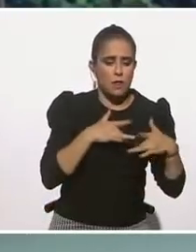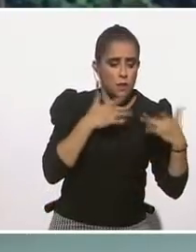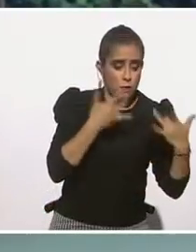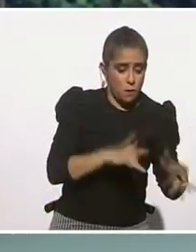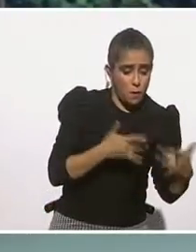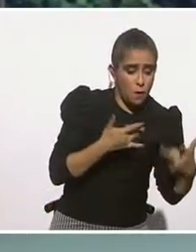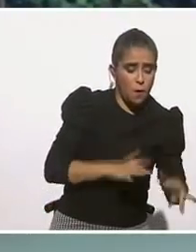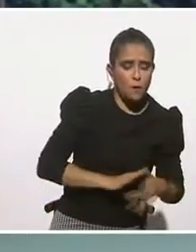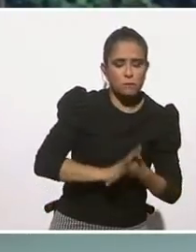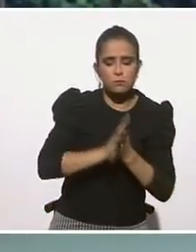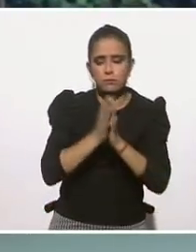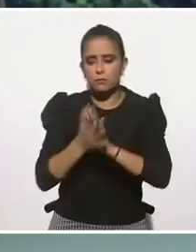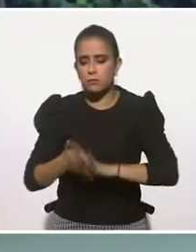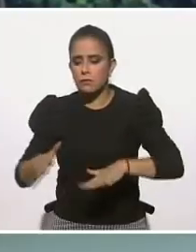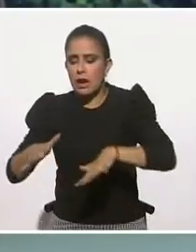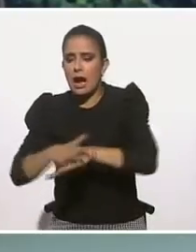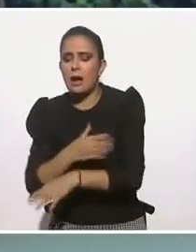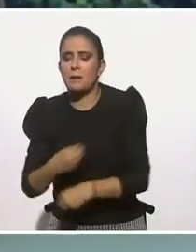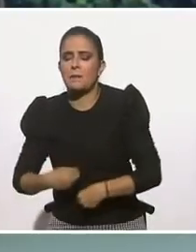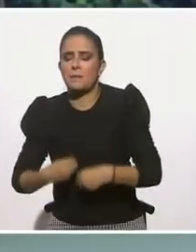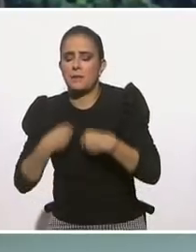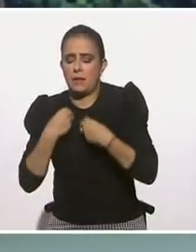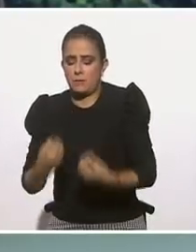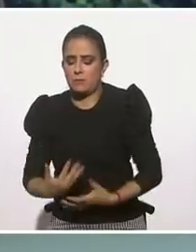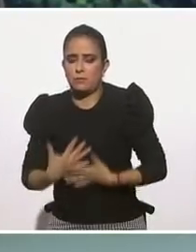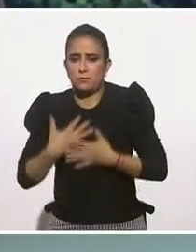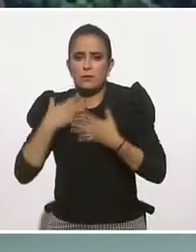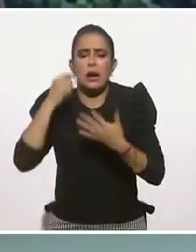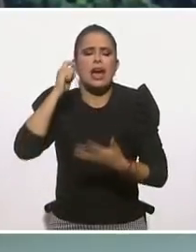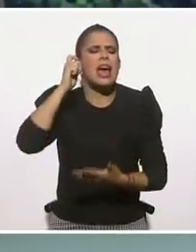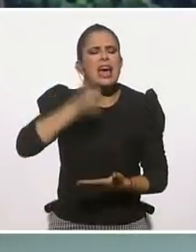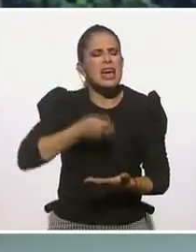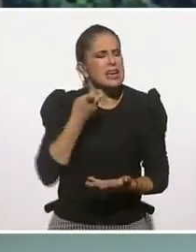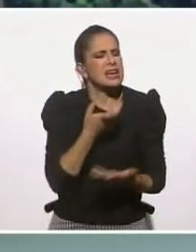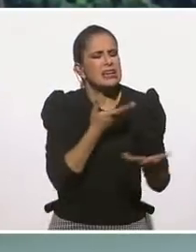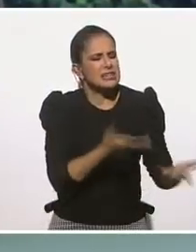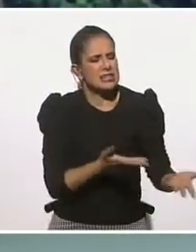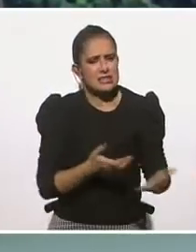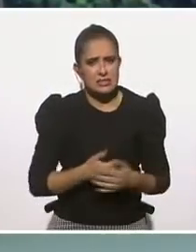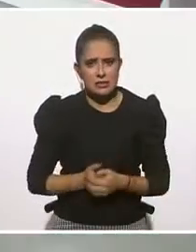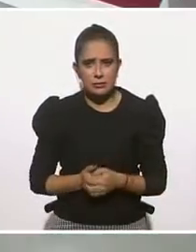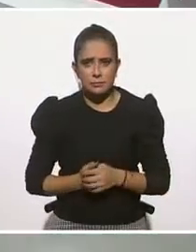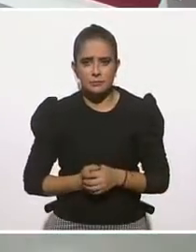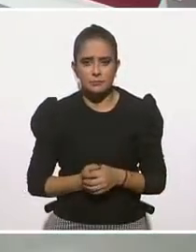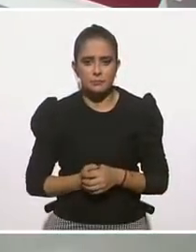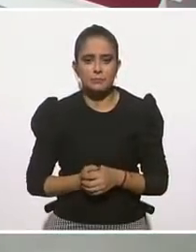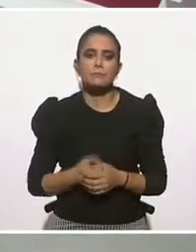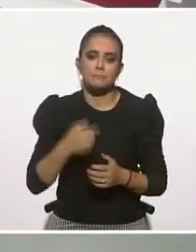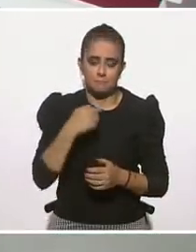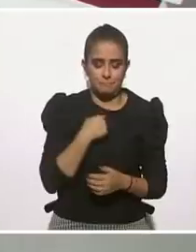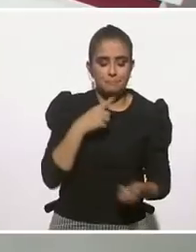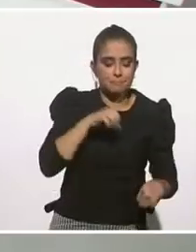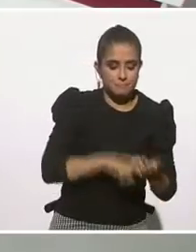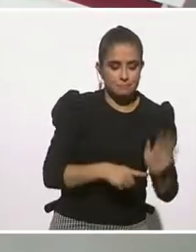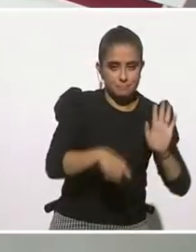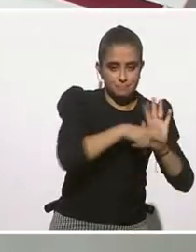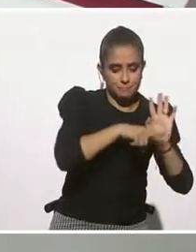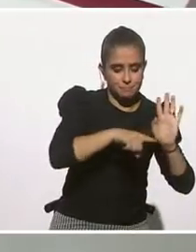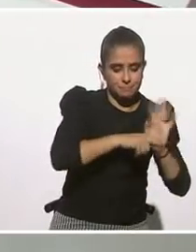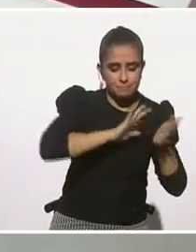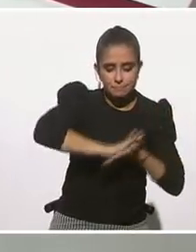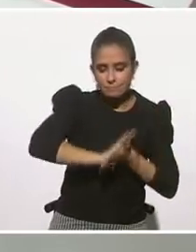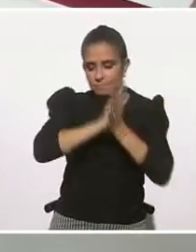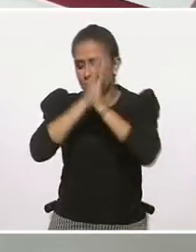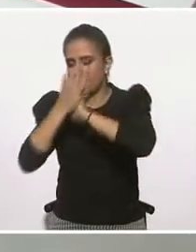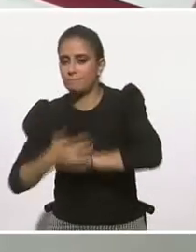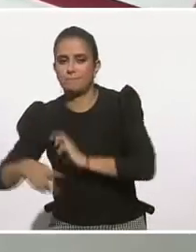sentido a la vida. ¿Qué es la metamorfosear? ¿Qué es? Pues creo que principalmente es convertir eso que es negativo en algo que no lo